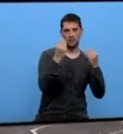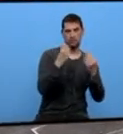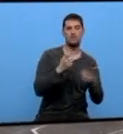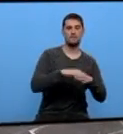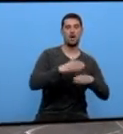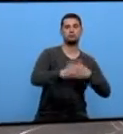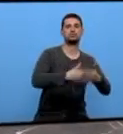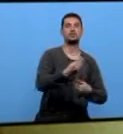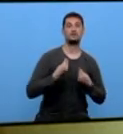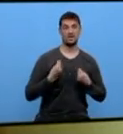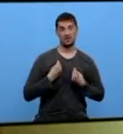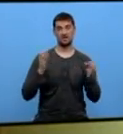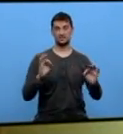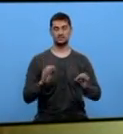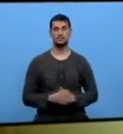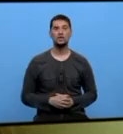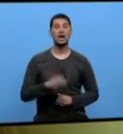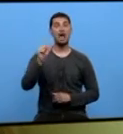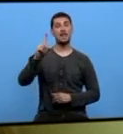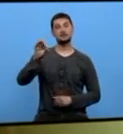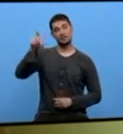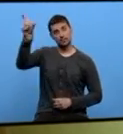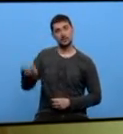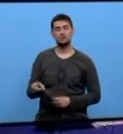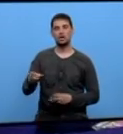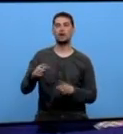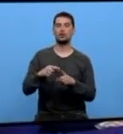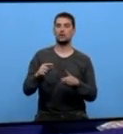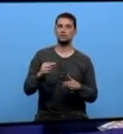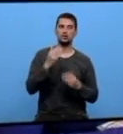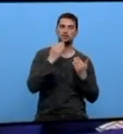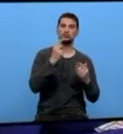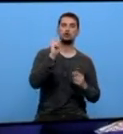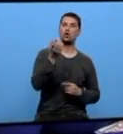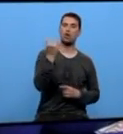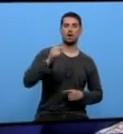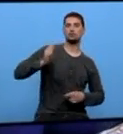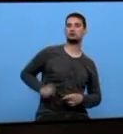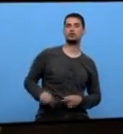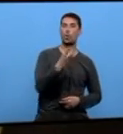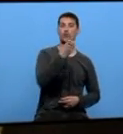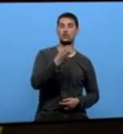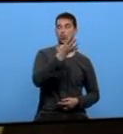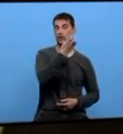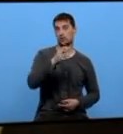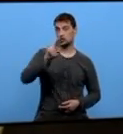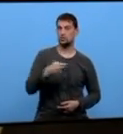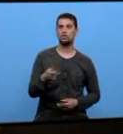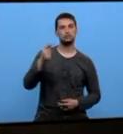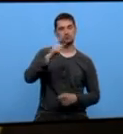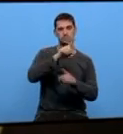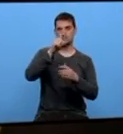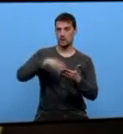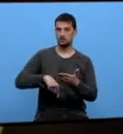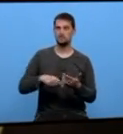salir adelante, que é o importante. Alessandra sobrevive coa súa filla cunha prestación social de 400 euros o mes. A topar un traballo xa é unha